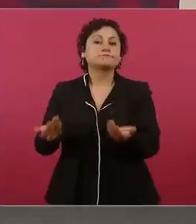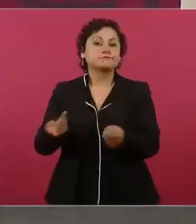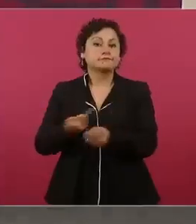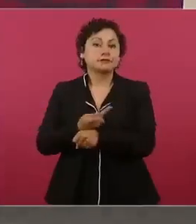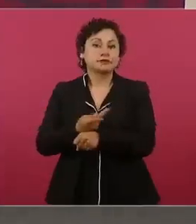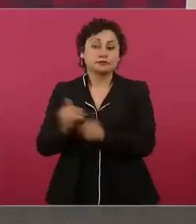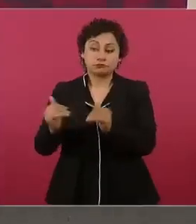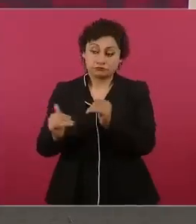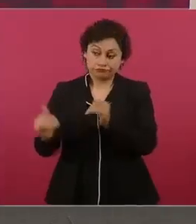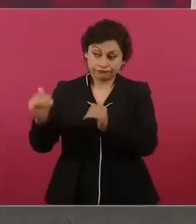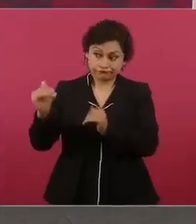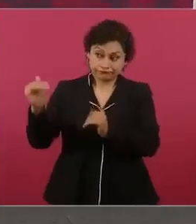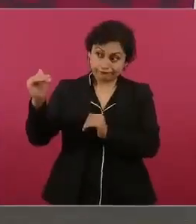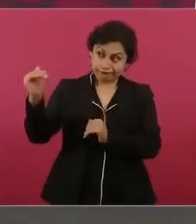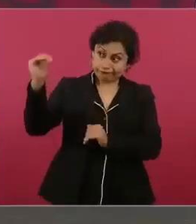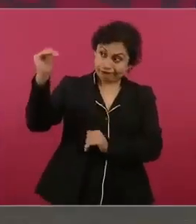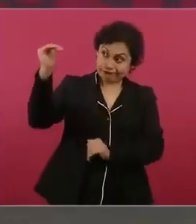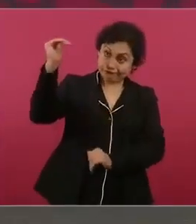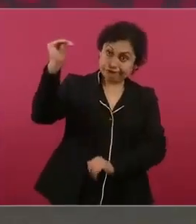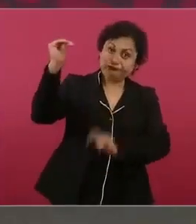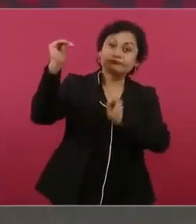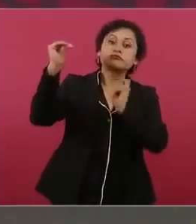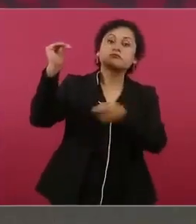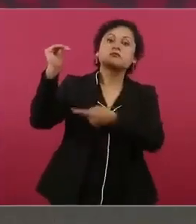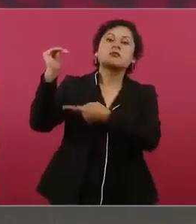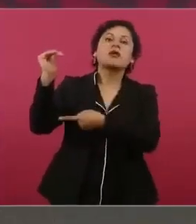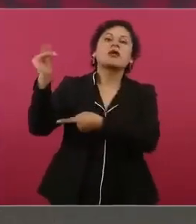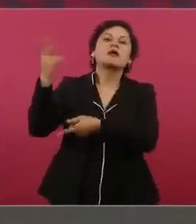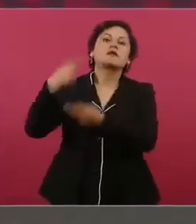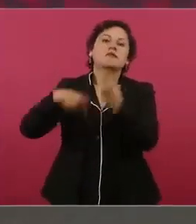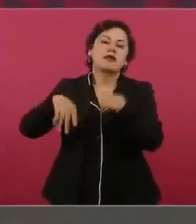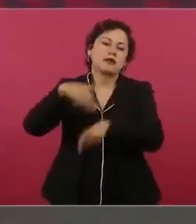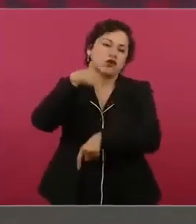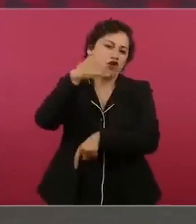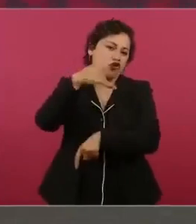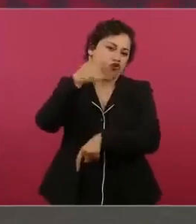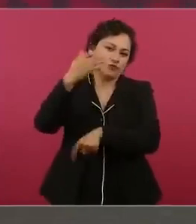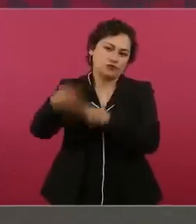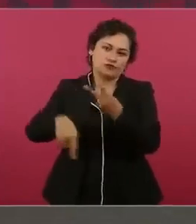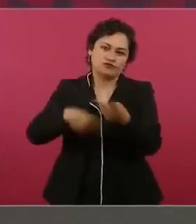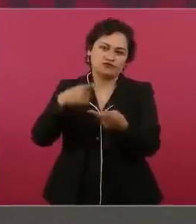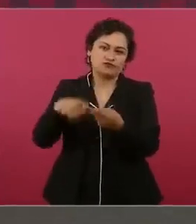corrupción, es impunidad